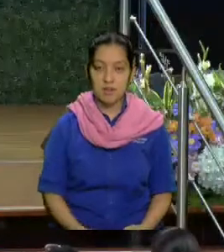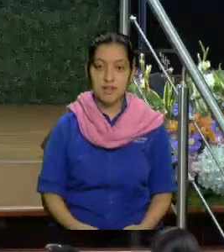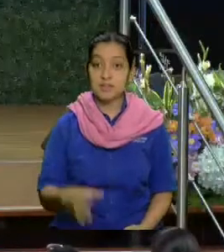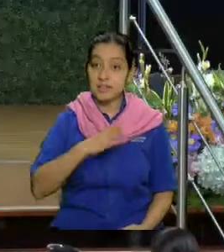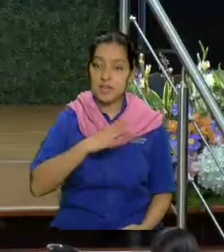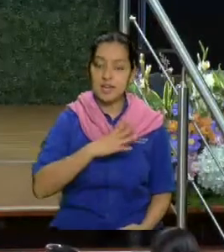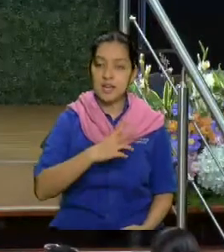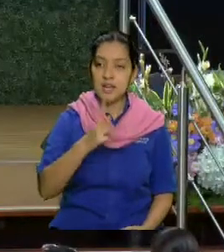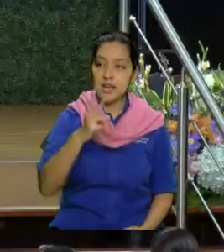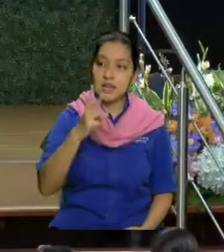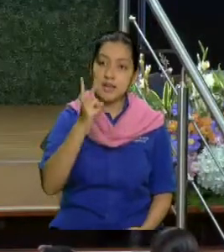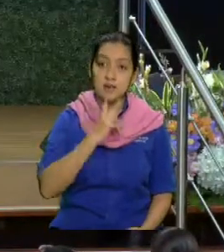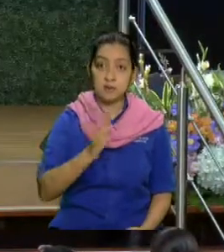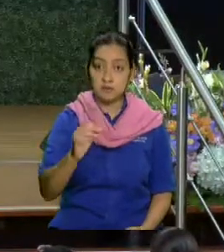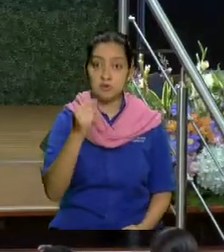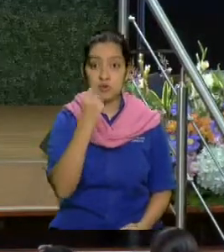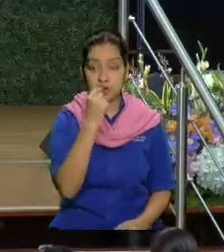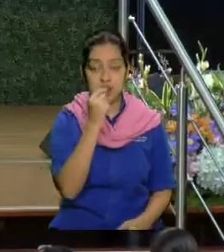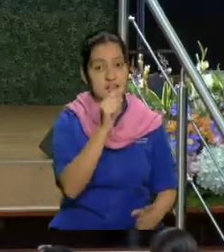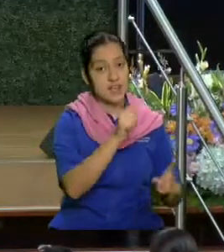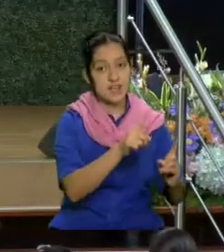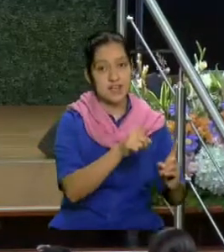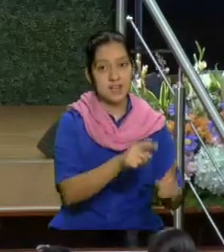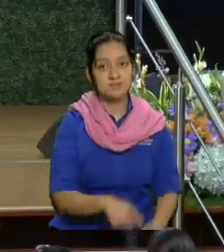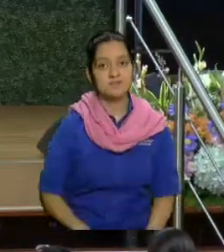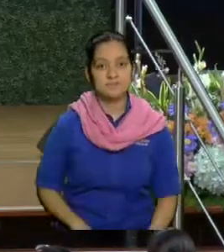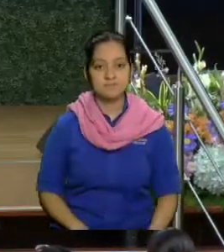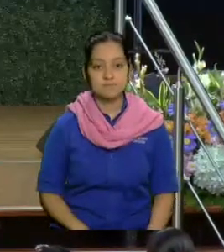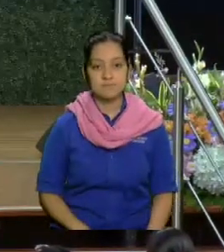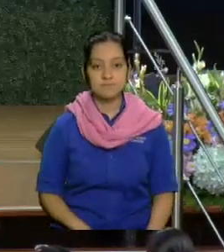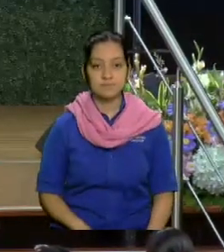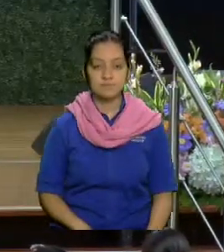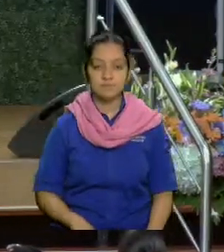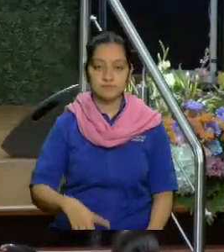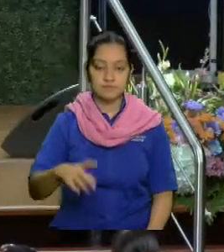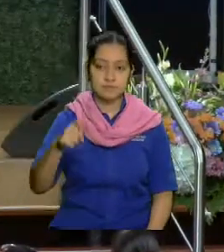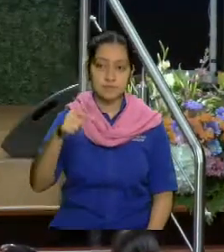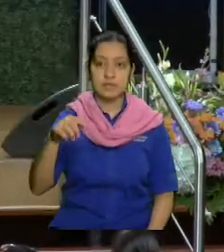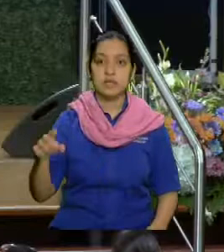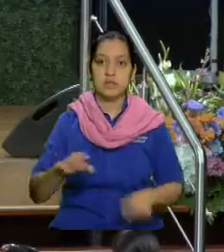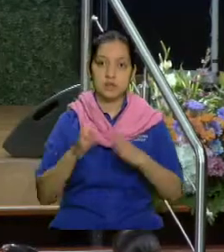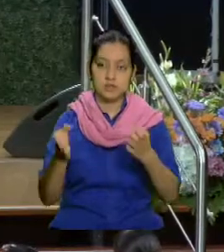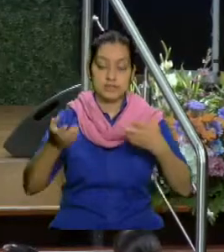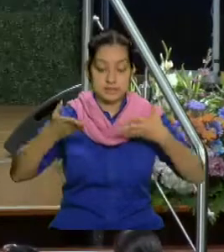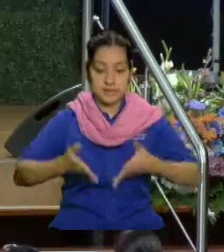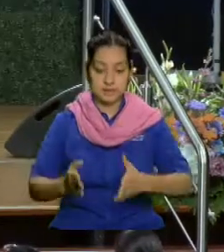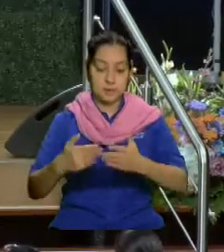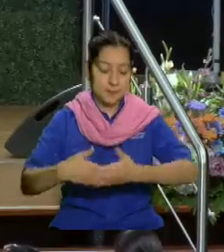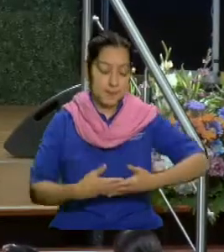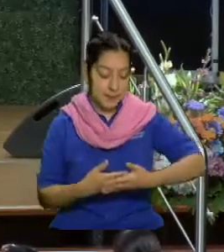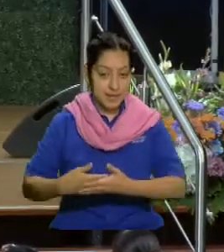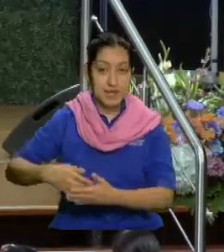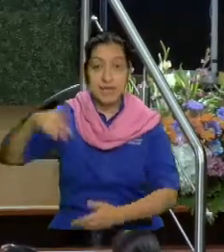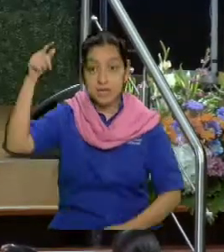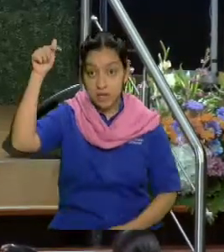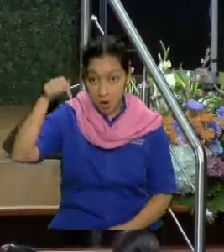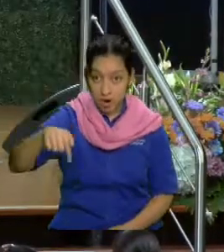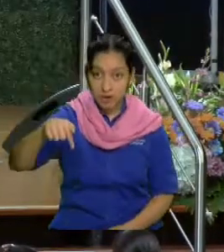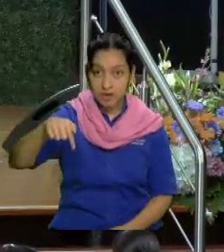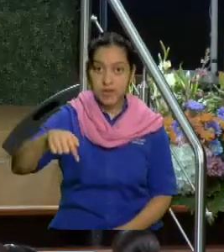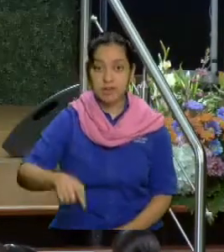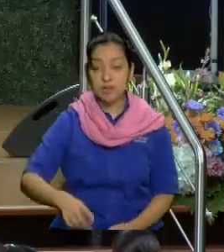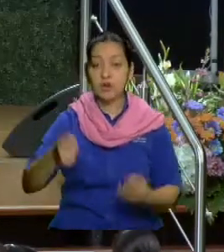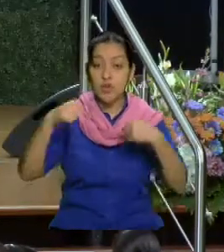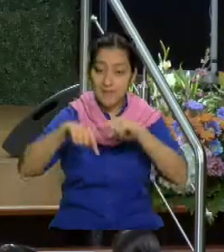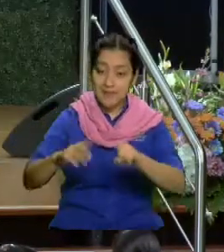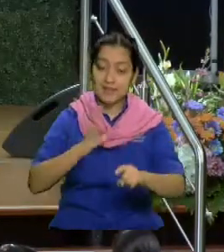hermano, y todavía se están... Hoy, una noticia que me enseñaron, le está lloviendo fuego en este momento a Israel. ¿Quién lo